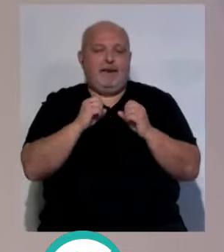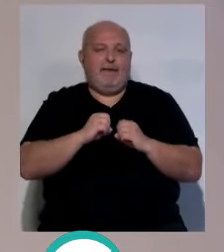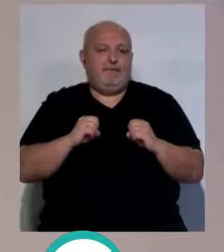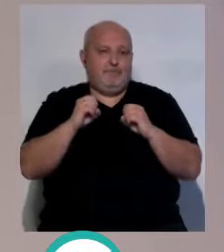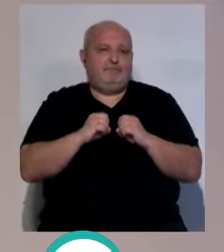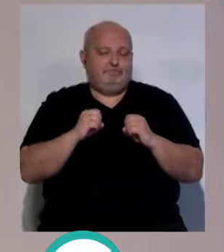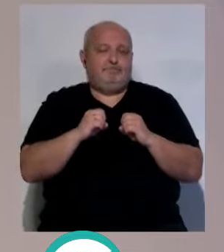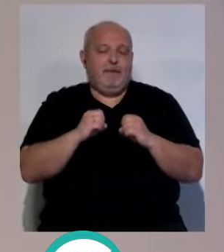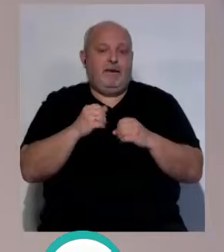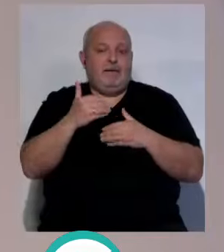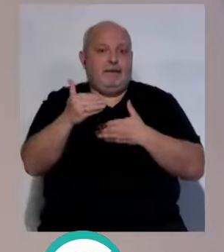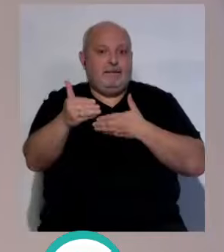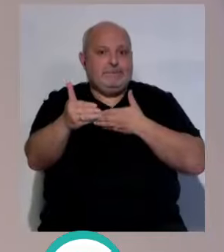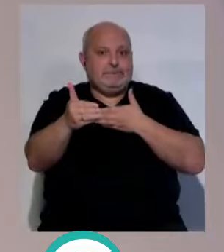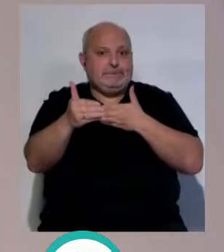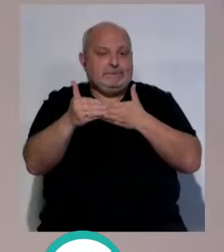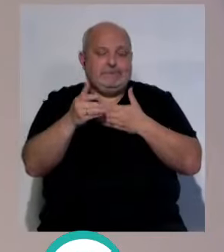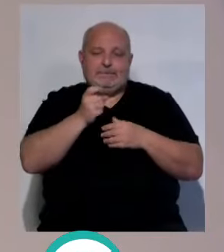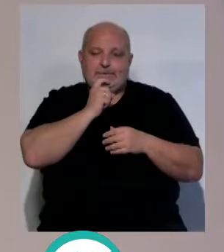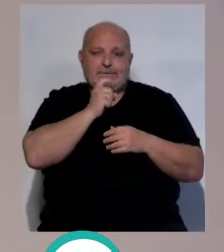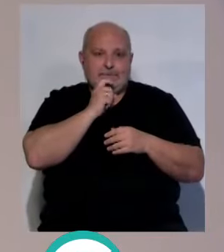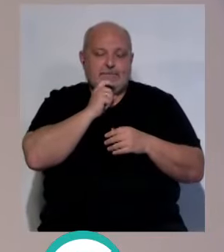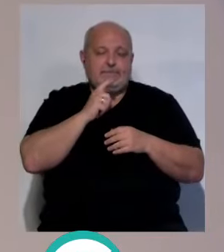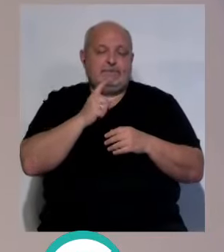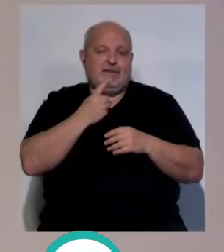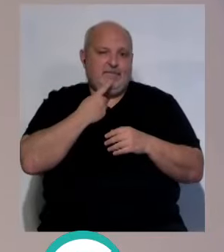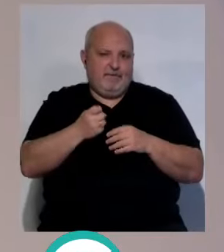y claro, queda menos jornadas y cada vez es más complicado, ¿no? Porque,